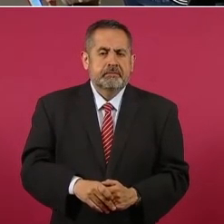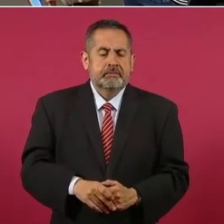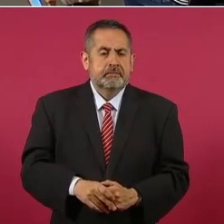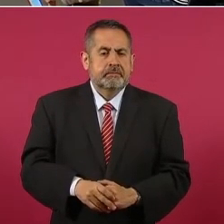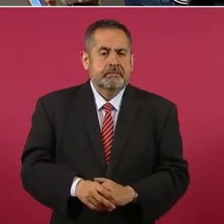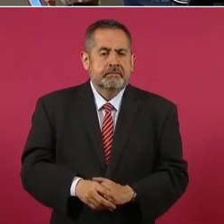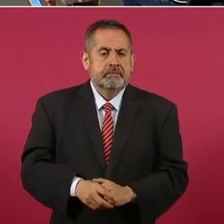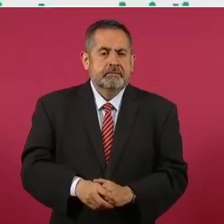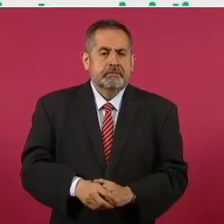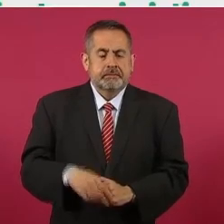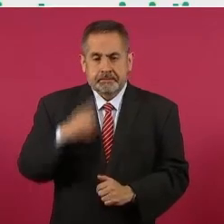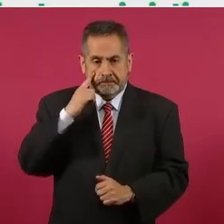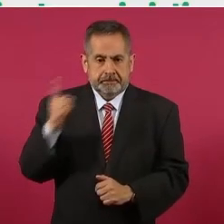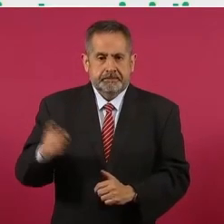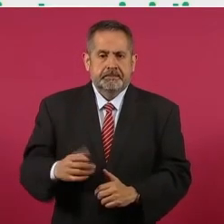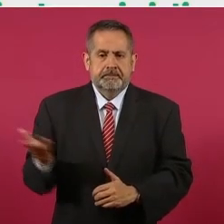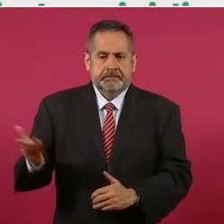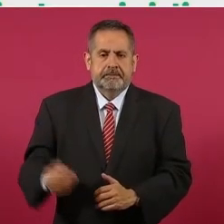Miren,